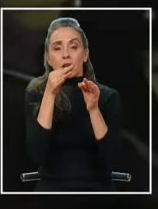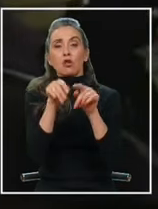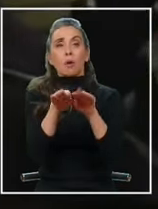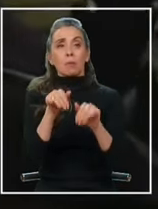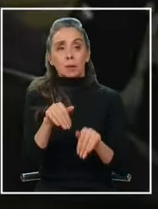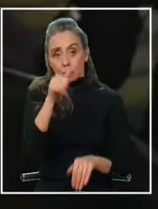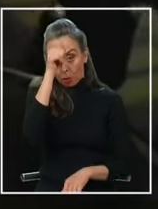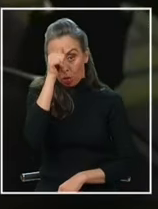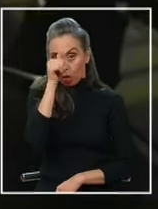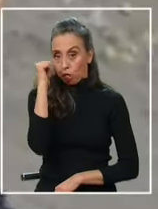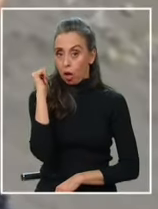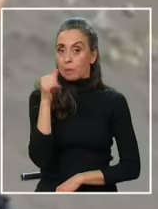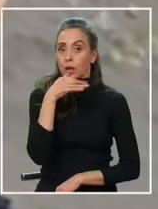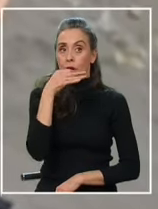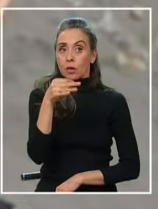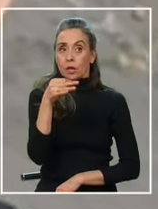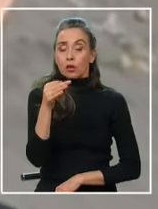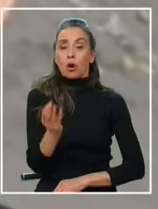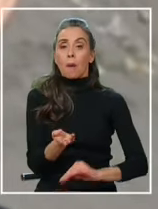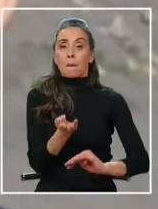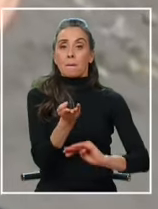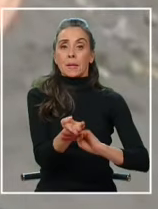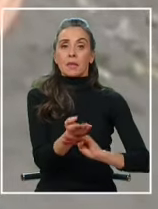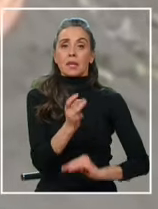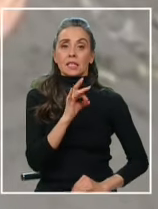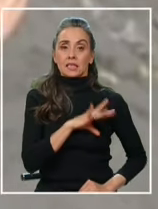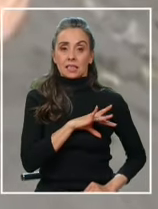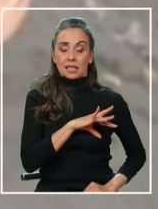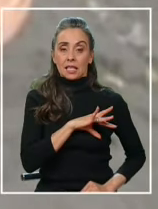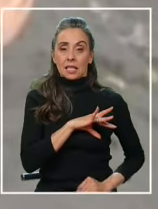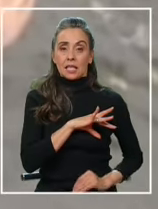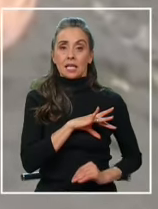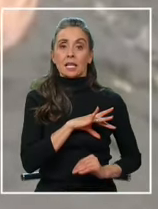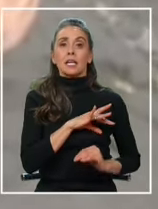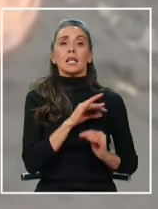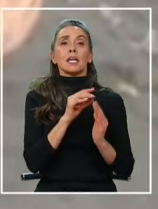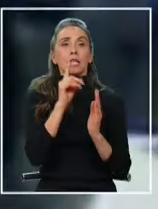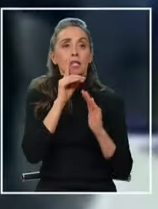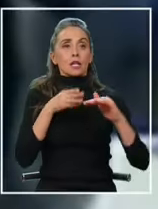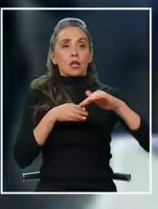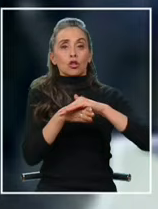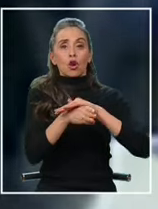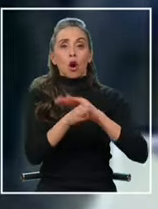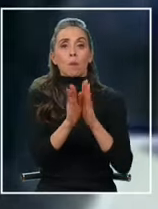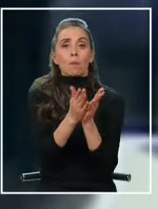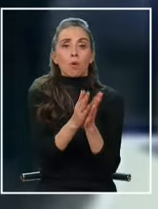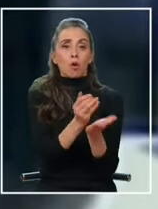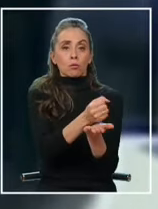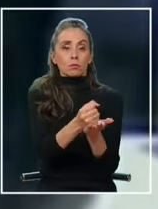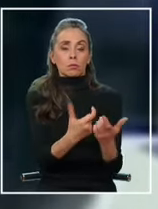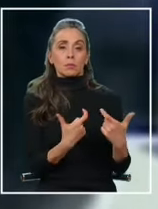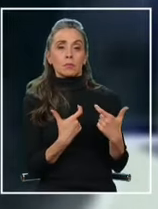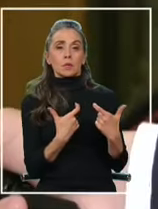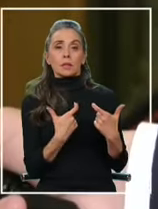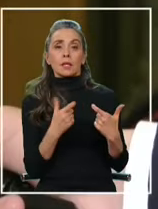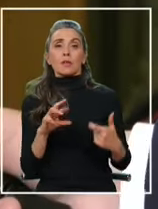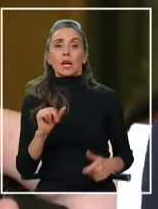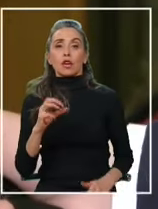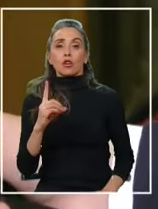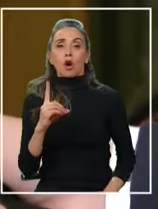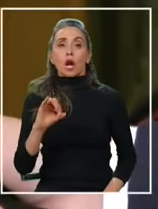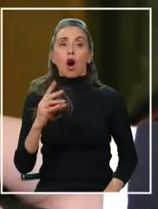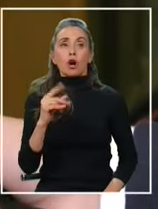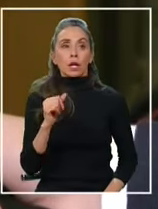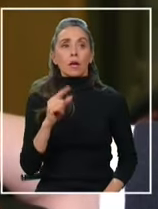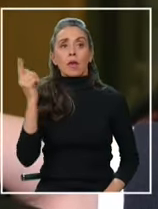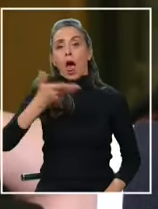eso este domingo anunció la solicitud a nuestro país del registro migratorio de Ronald Ojeda Más que allá de lo discursivo